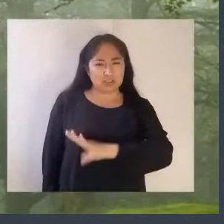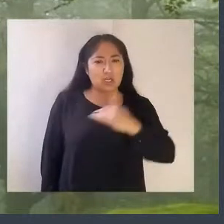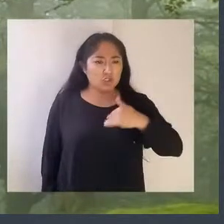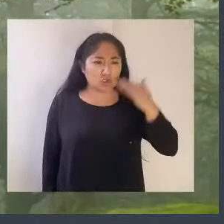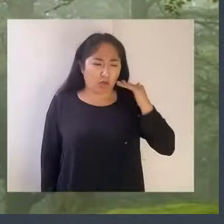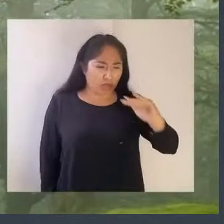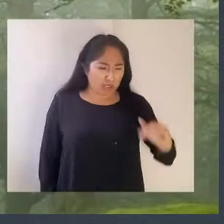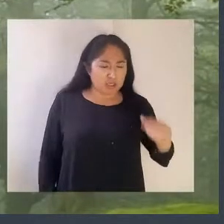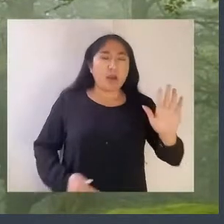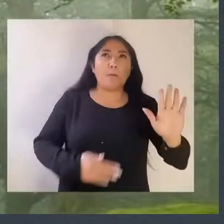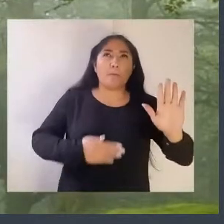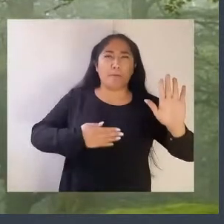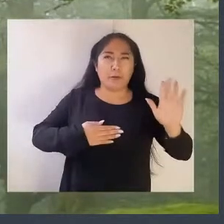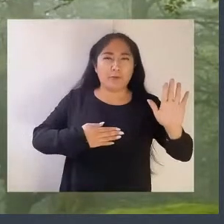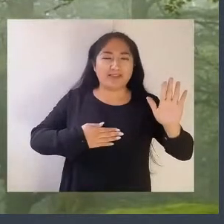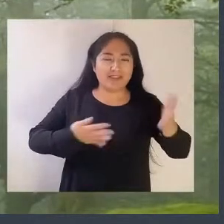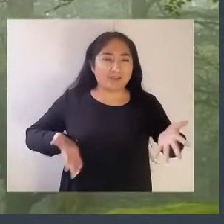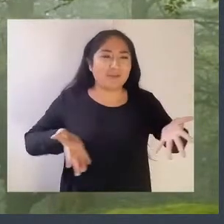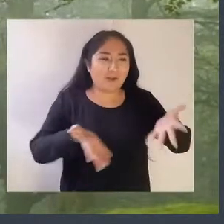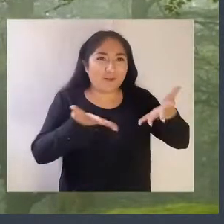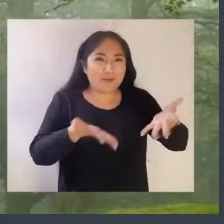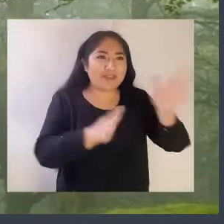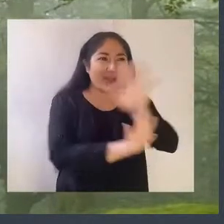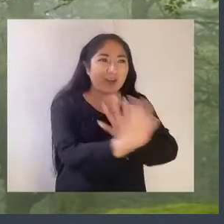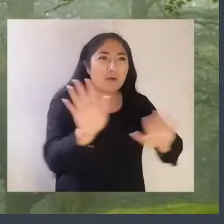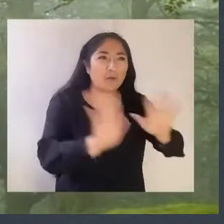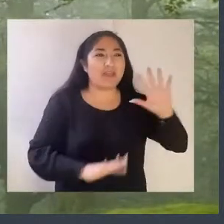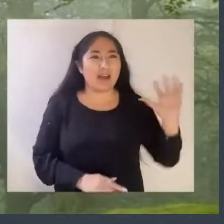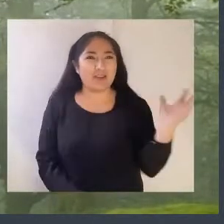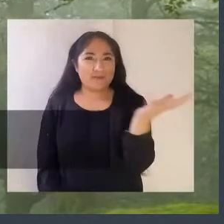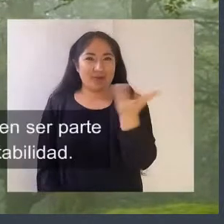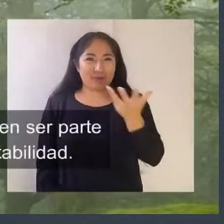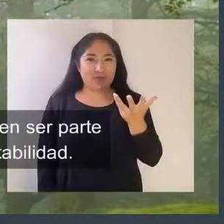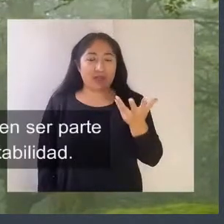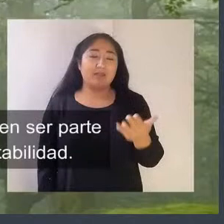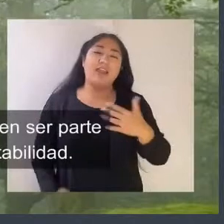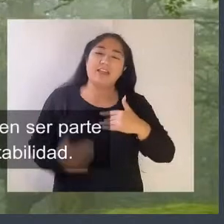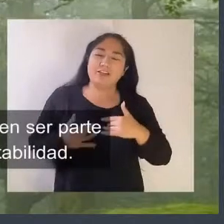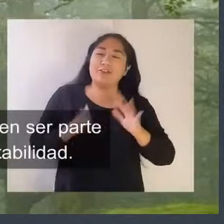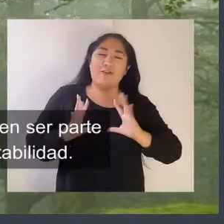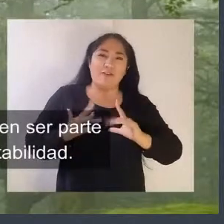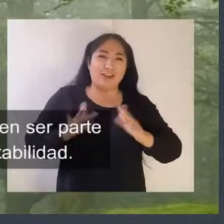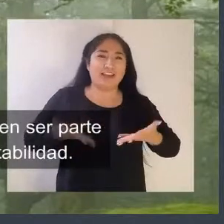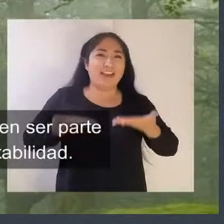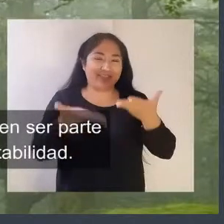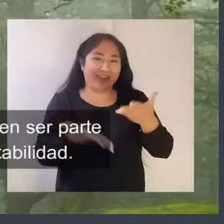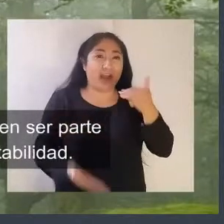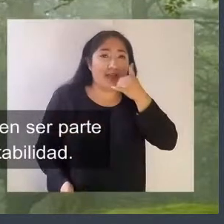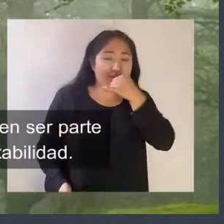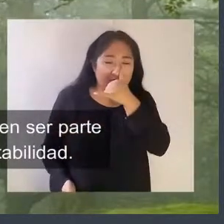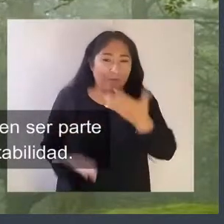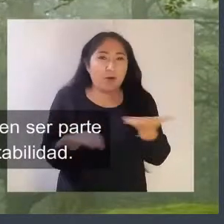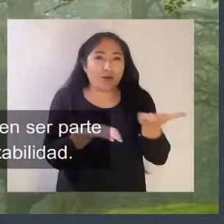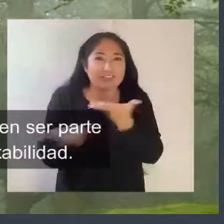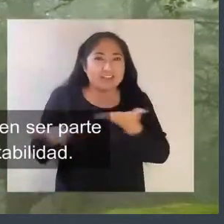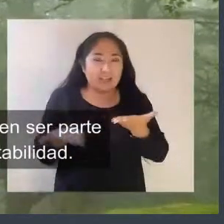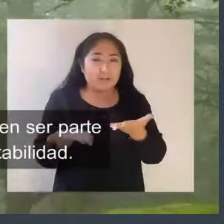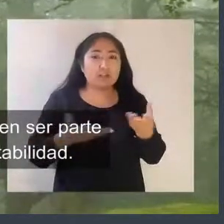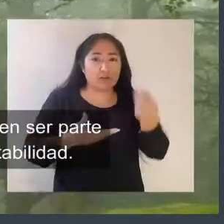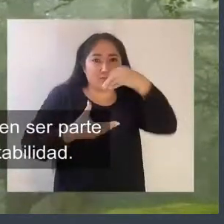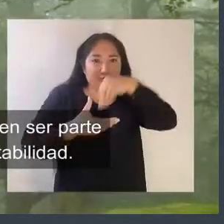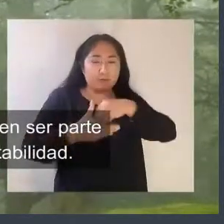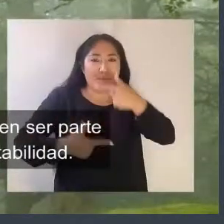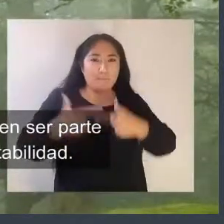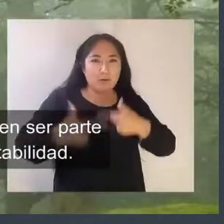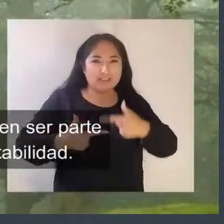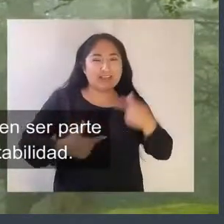estuviera en mis manos para fomentar el cuidado y preservación de mi entorno y estoy feliz de entregar mi tiempo y disposición en ser parte de la política universitaria